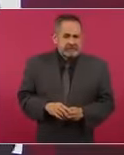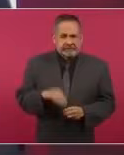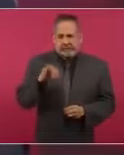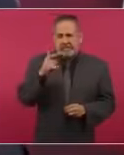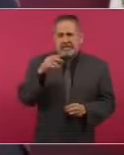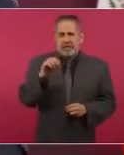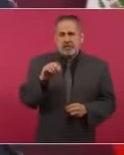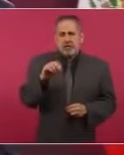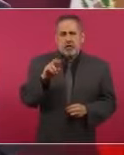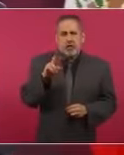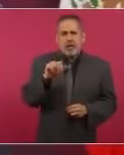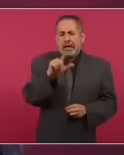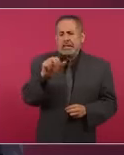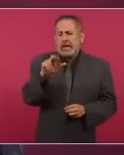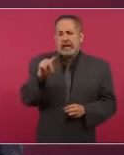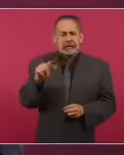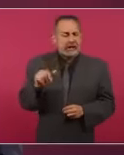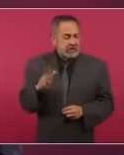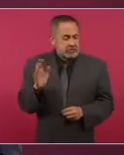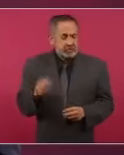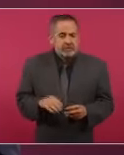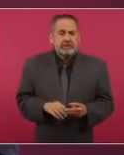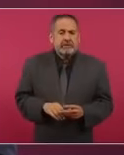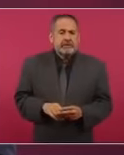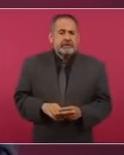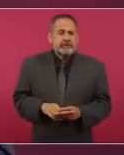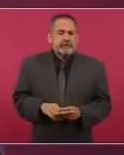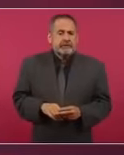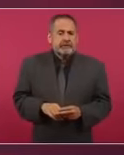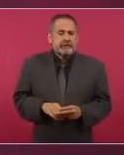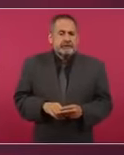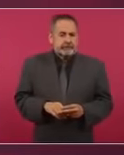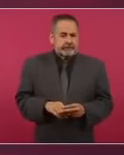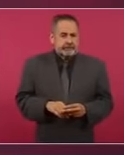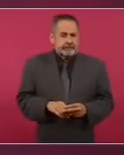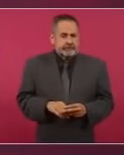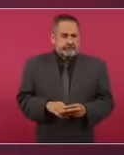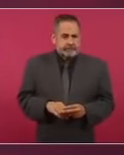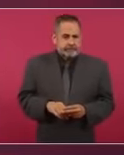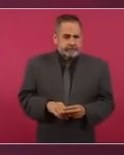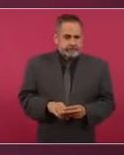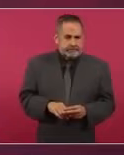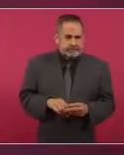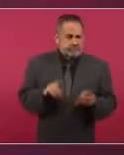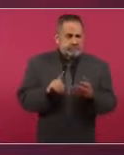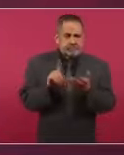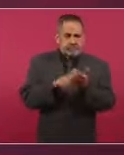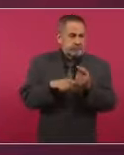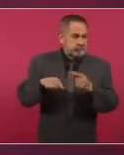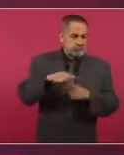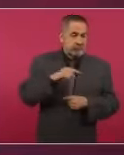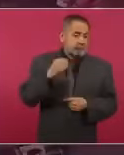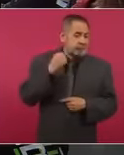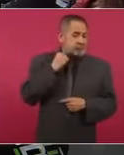Ignacio Vallarta, de abogados